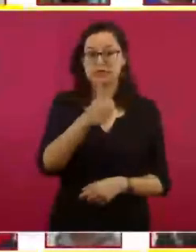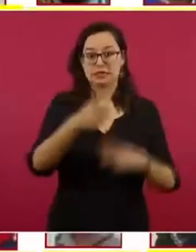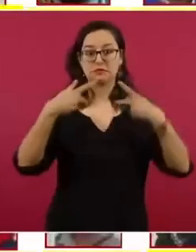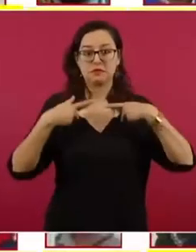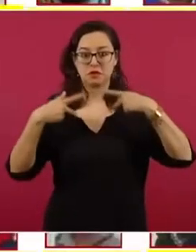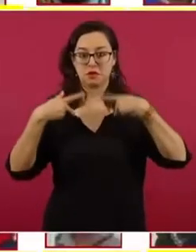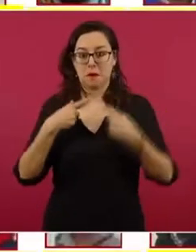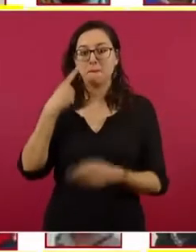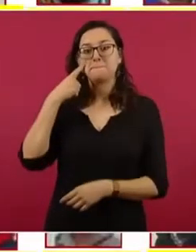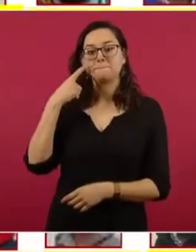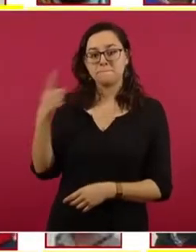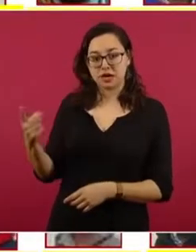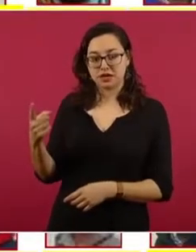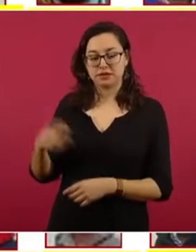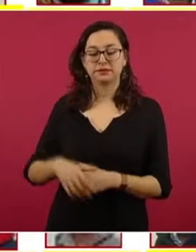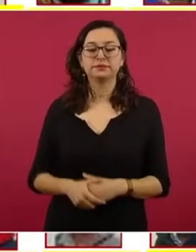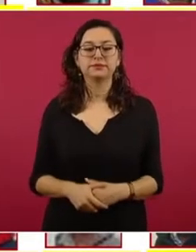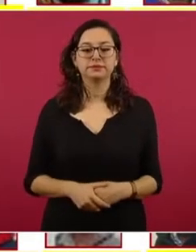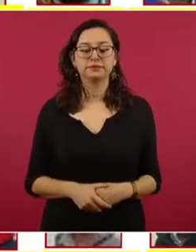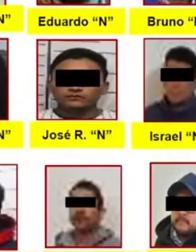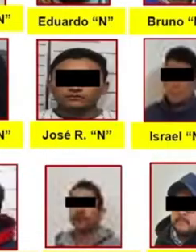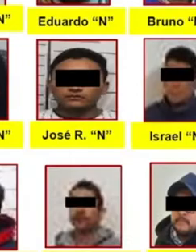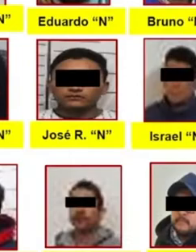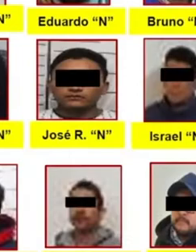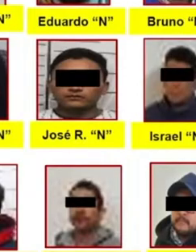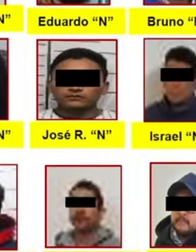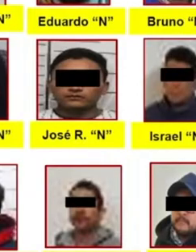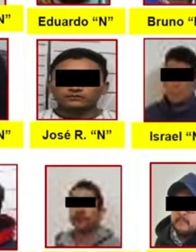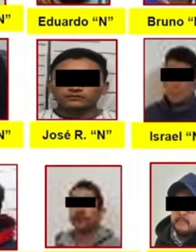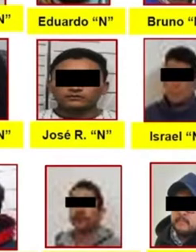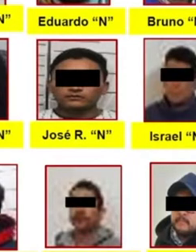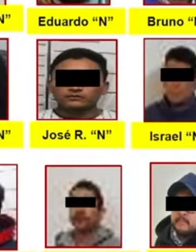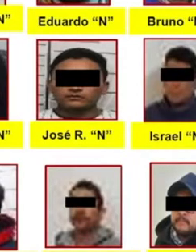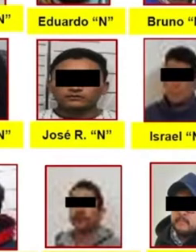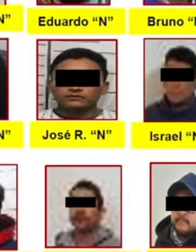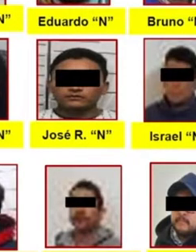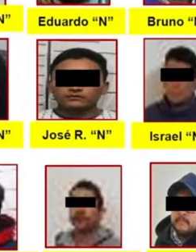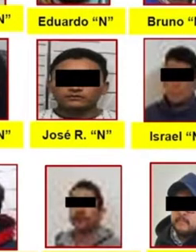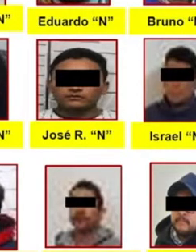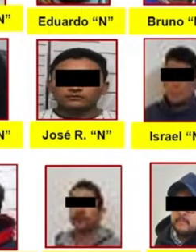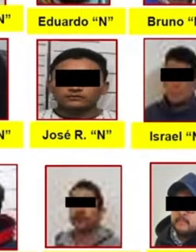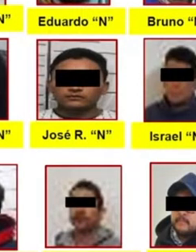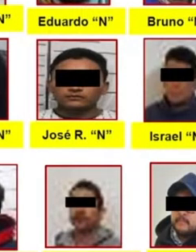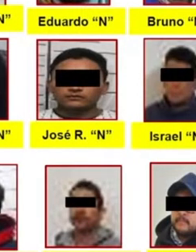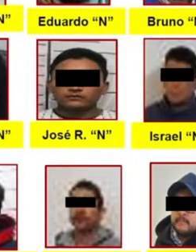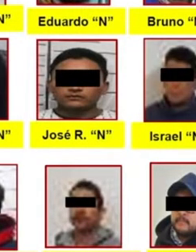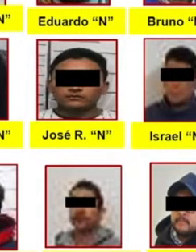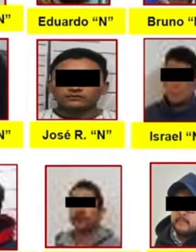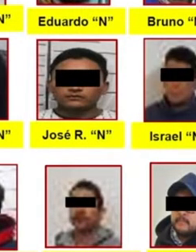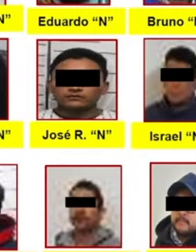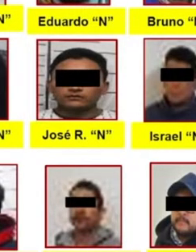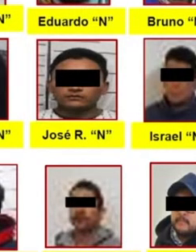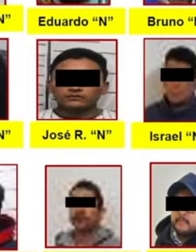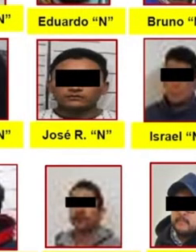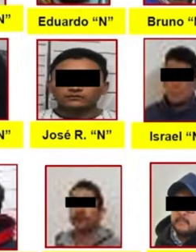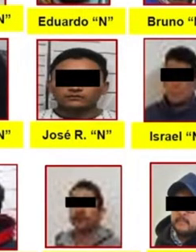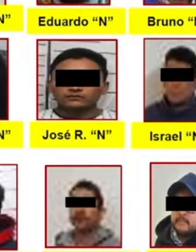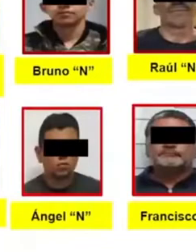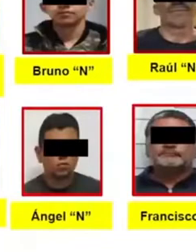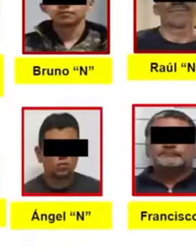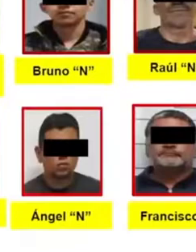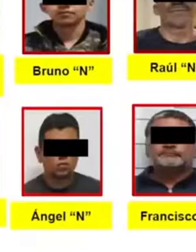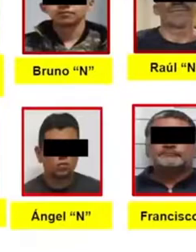violencia, algunos de los cuales ya están sentenciados, pertenecen a diferentes grupos criminales,